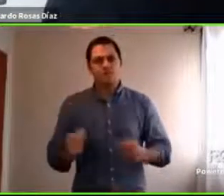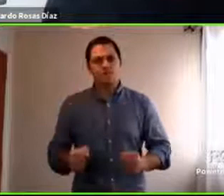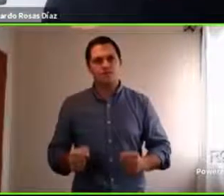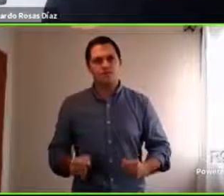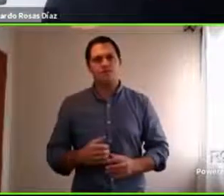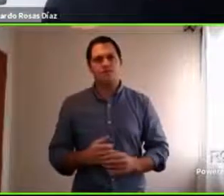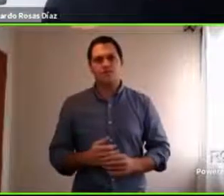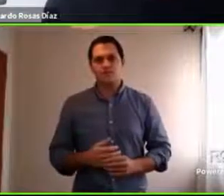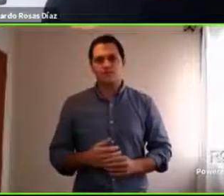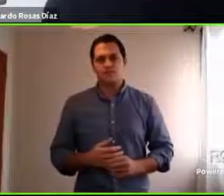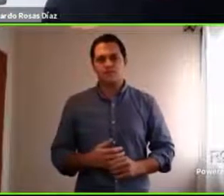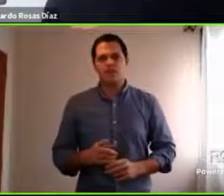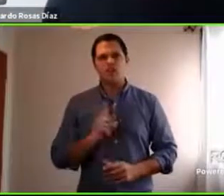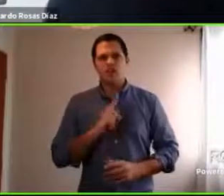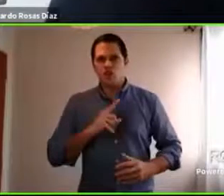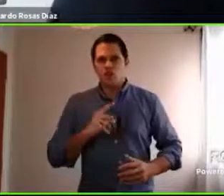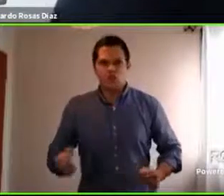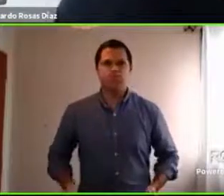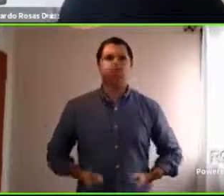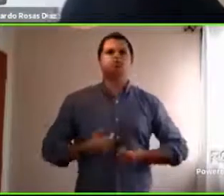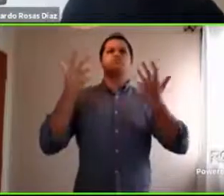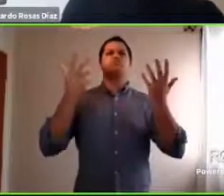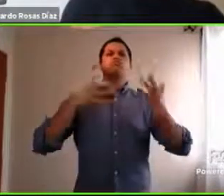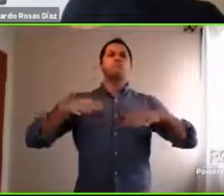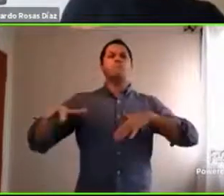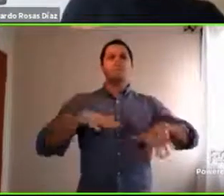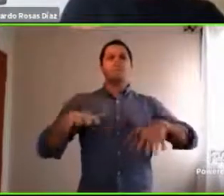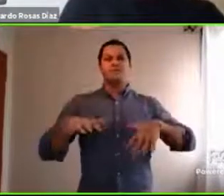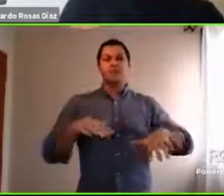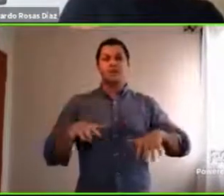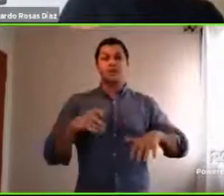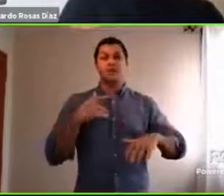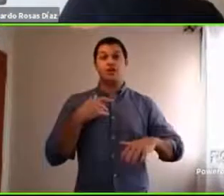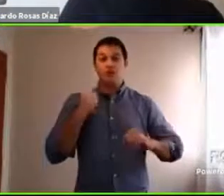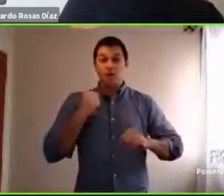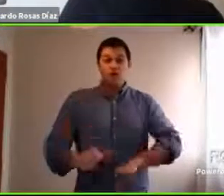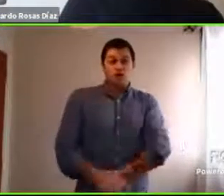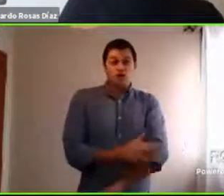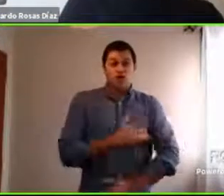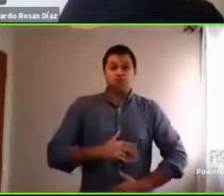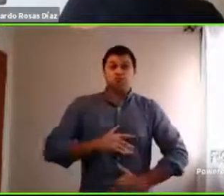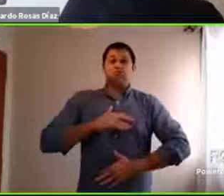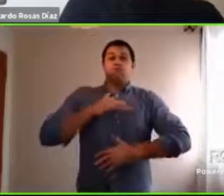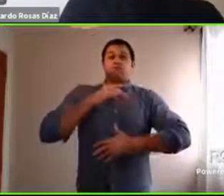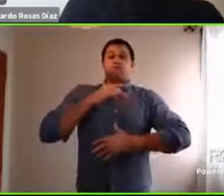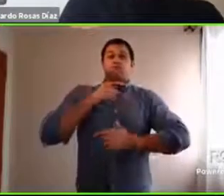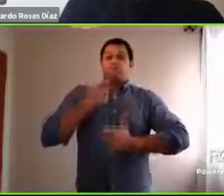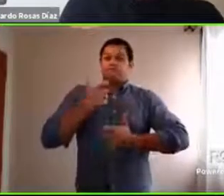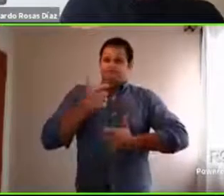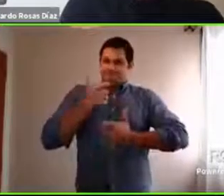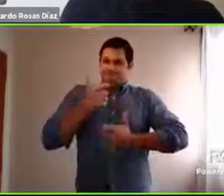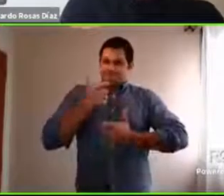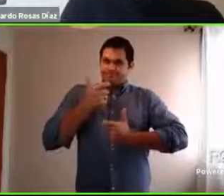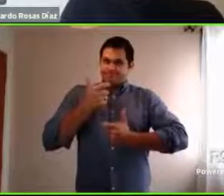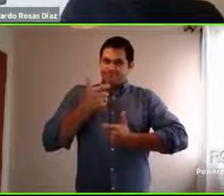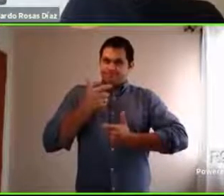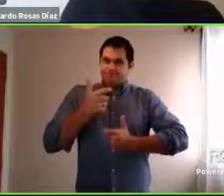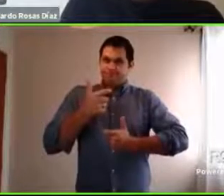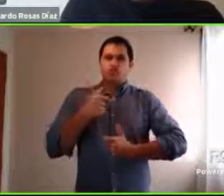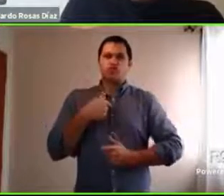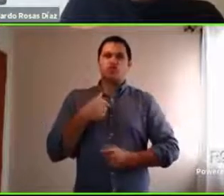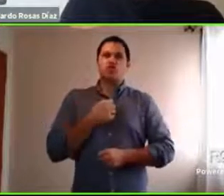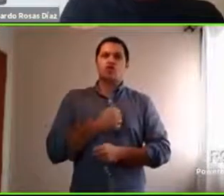impulsivamente, ¿sí? Y manejar lo que siento, que eso no significa ni negar que estoy enojado ni de golpe